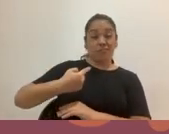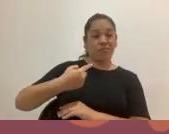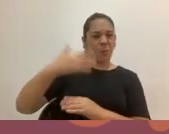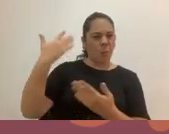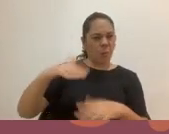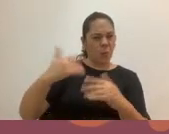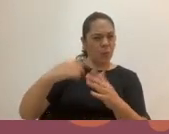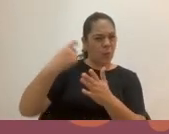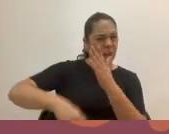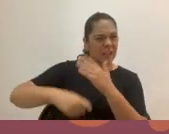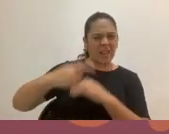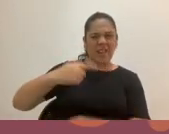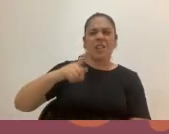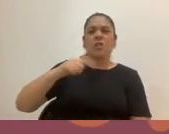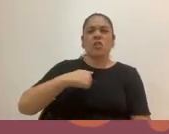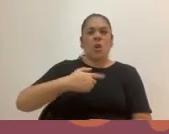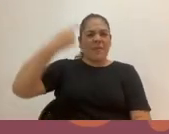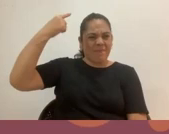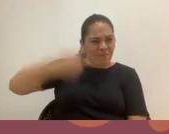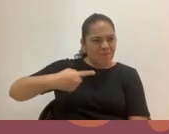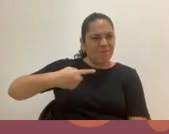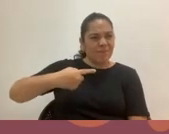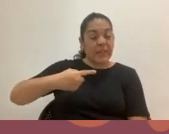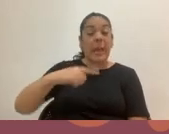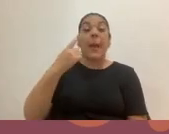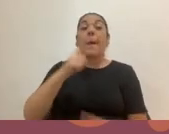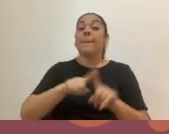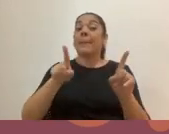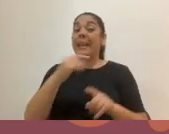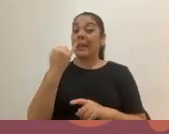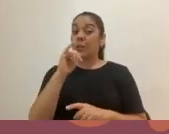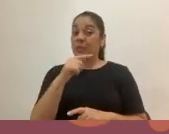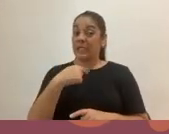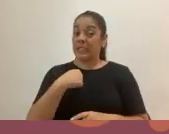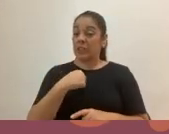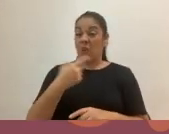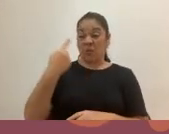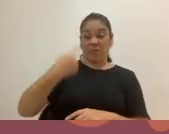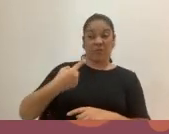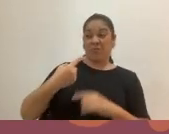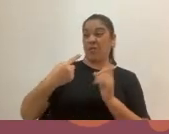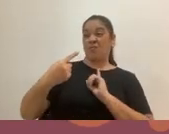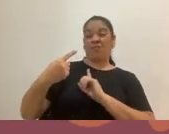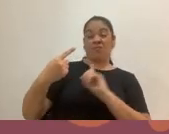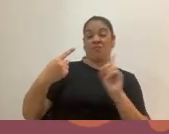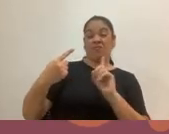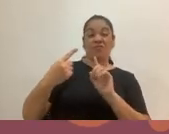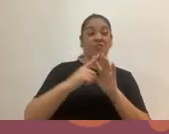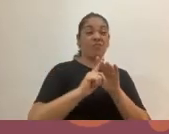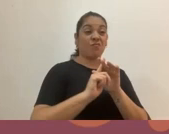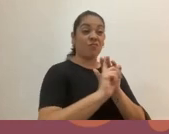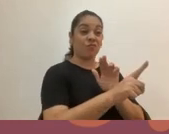deber ser. Y cuando nos salimos de ese molde social que el patriarcado nos ha asignado en cuanto a nuestros roles de género,